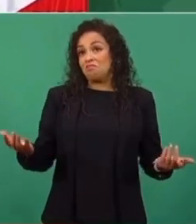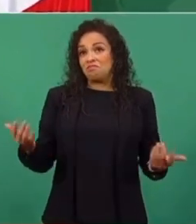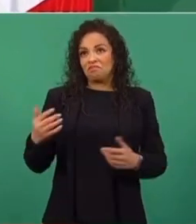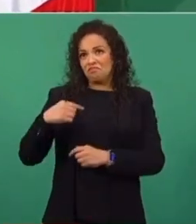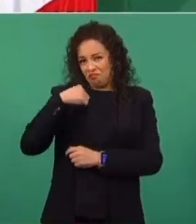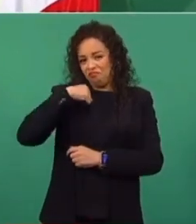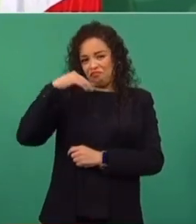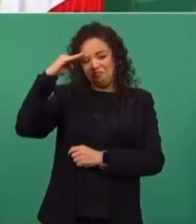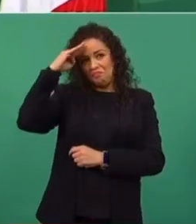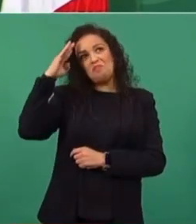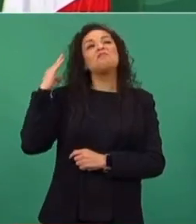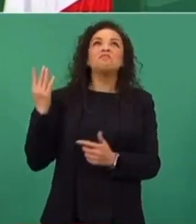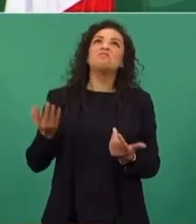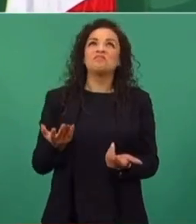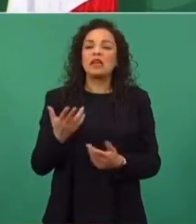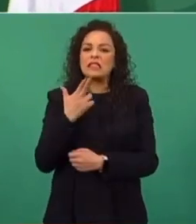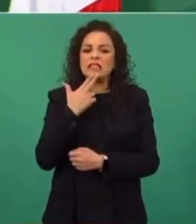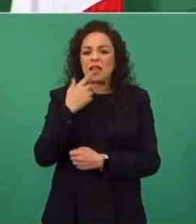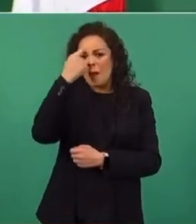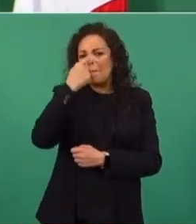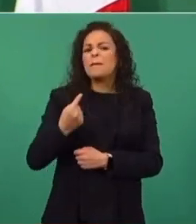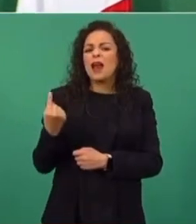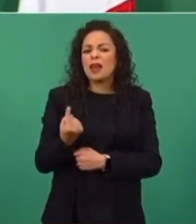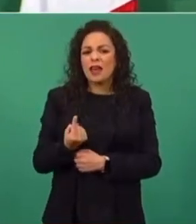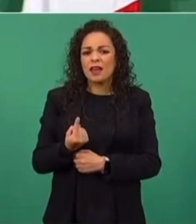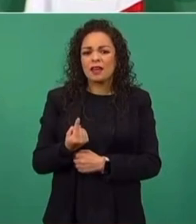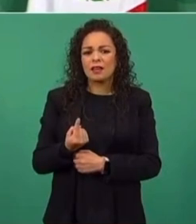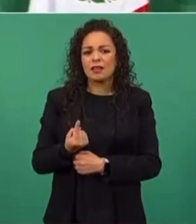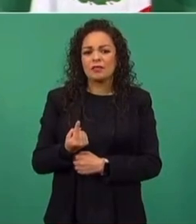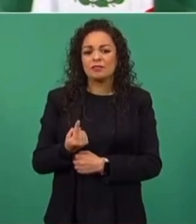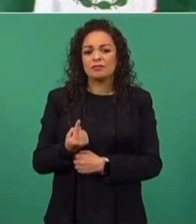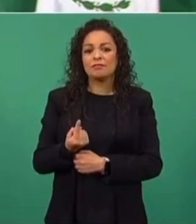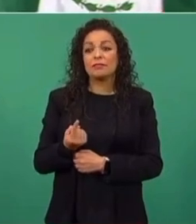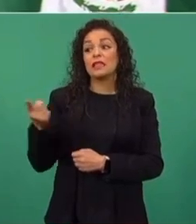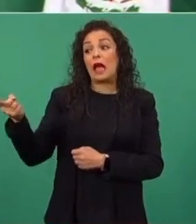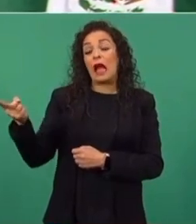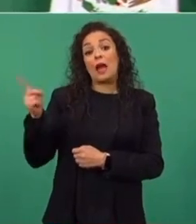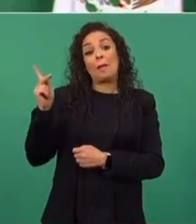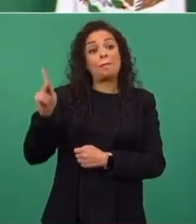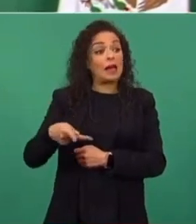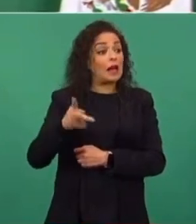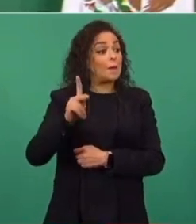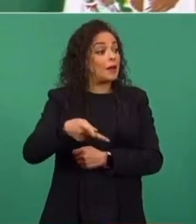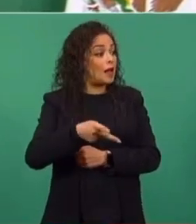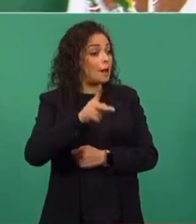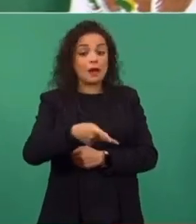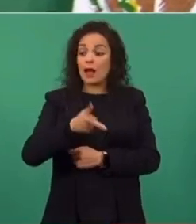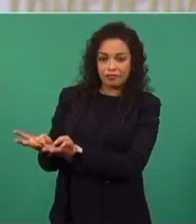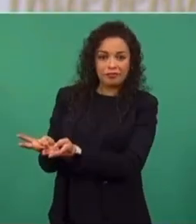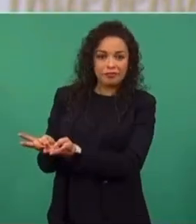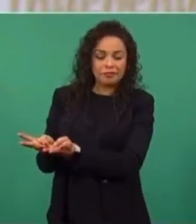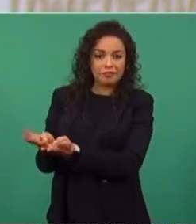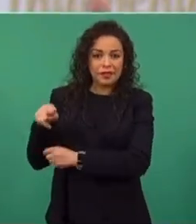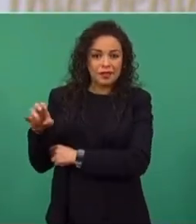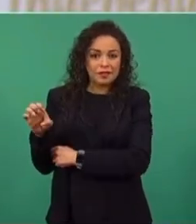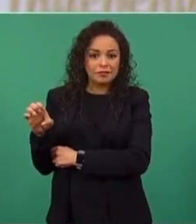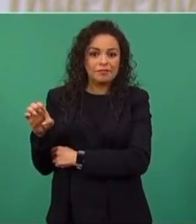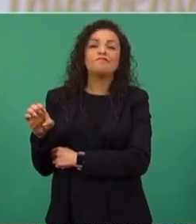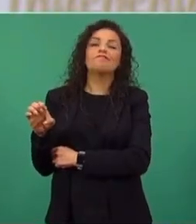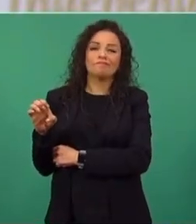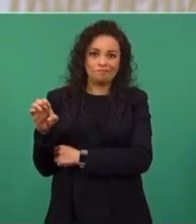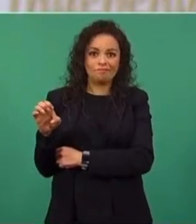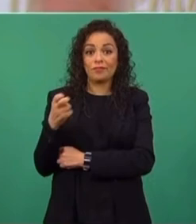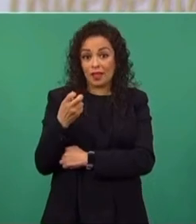que sirve para que tengan más excusas los consejeros y demoren más el